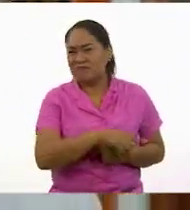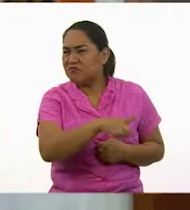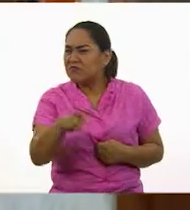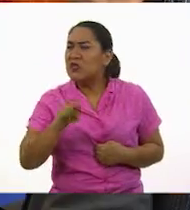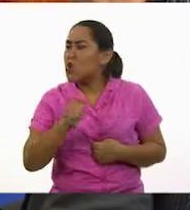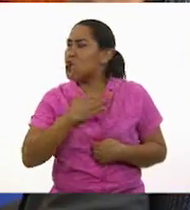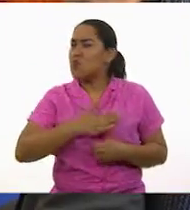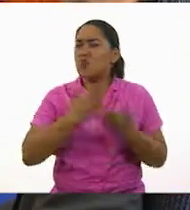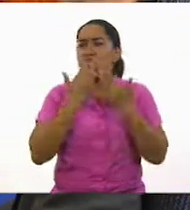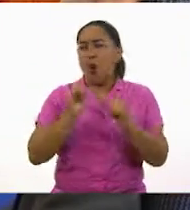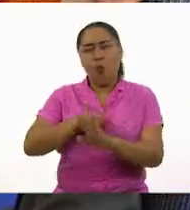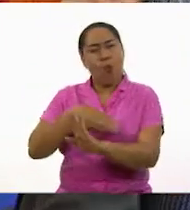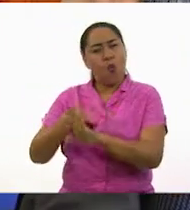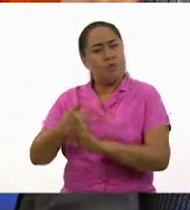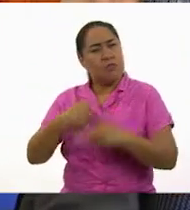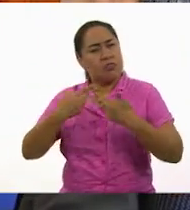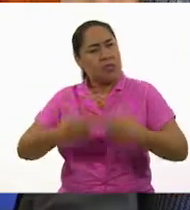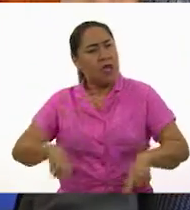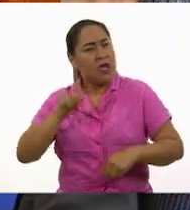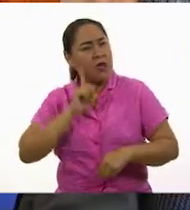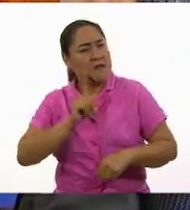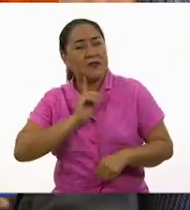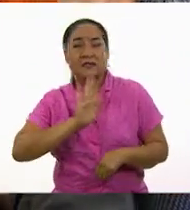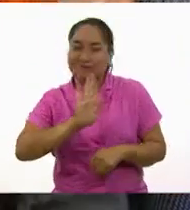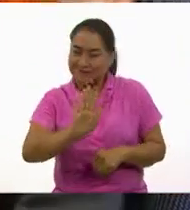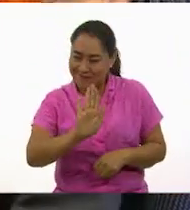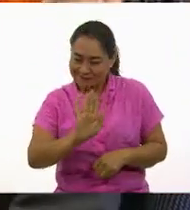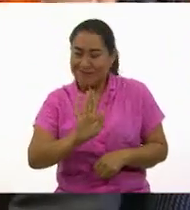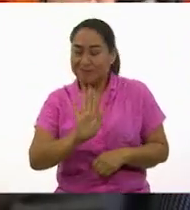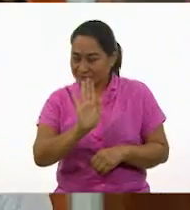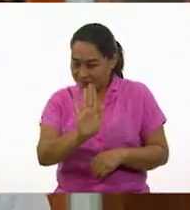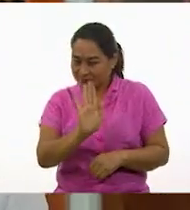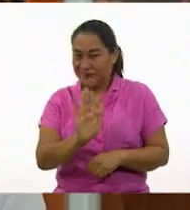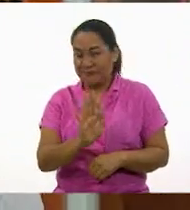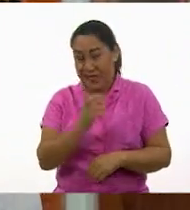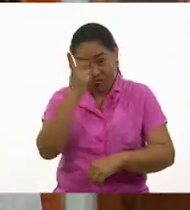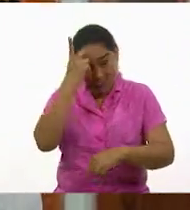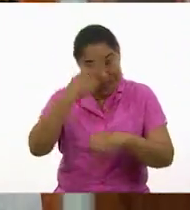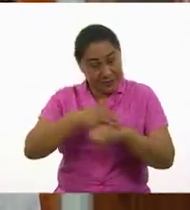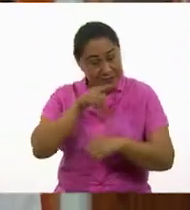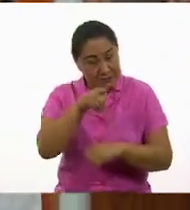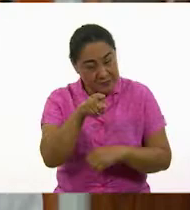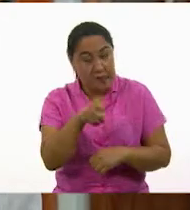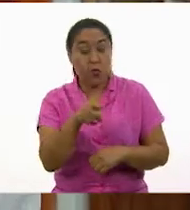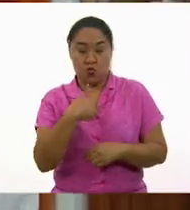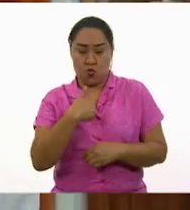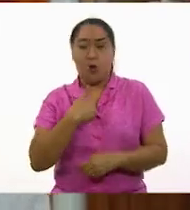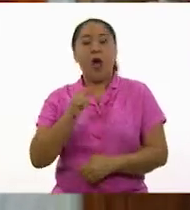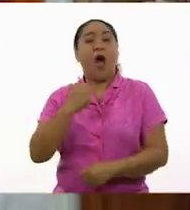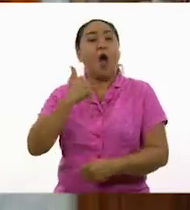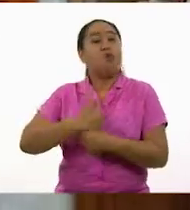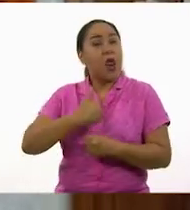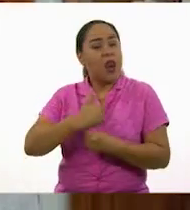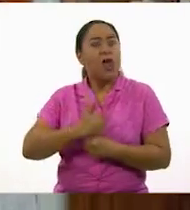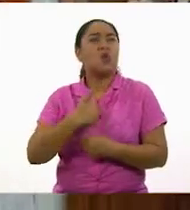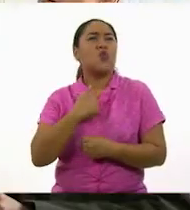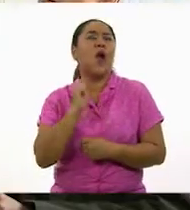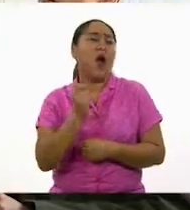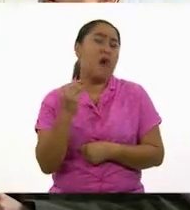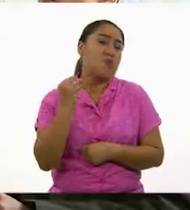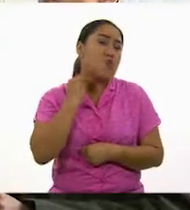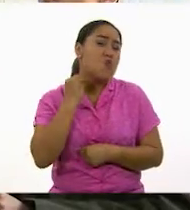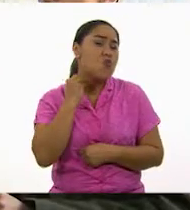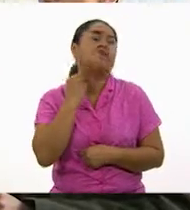una injusticia con mi nieta. Pero escúcheme bien, director Menchaca. Como su abuelo y como abogado,